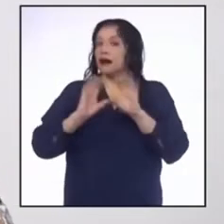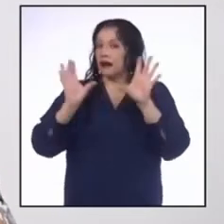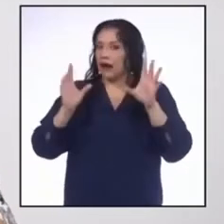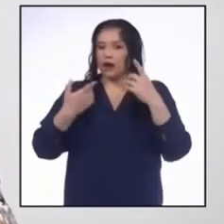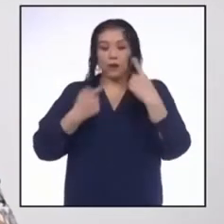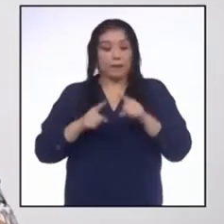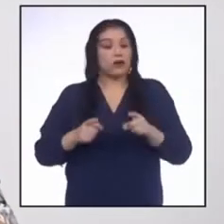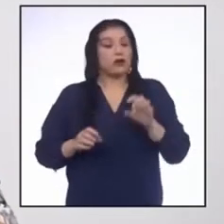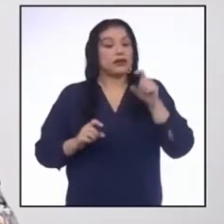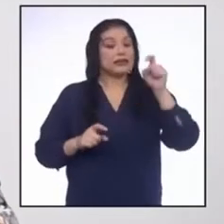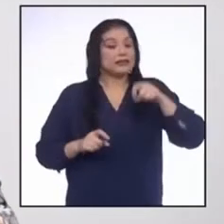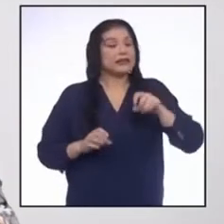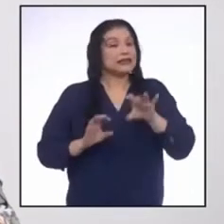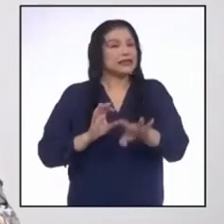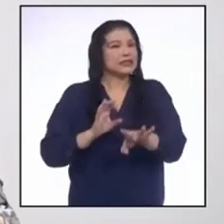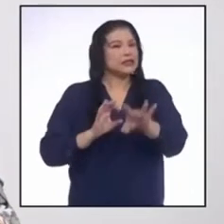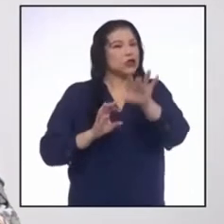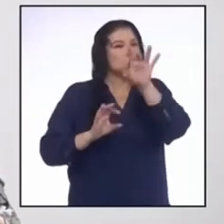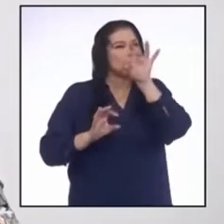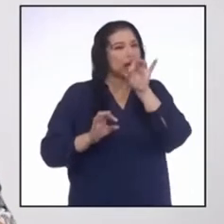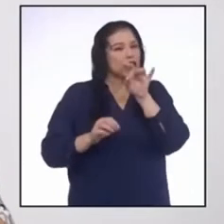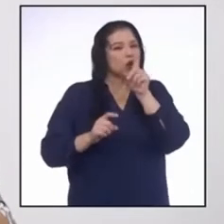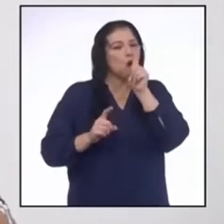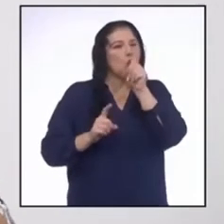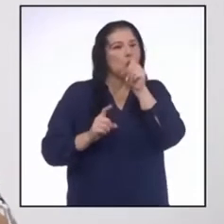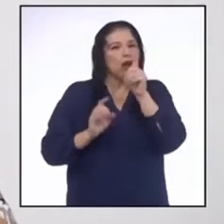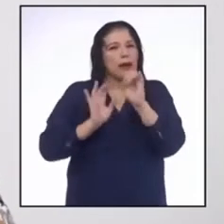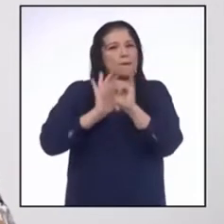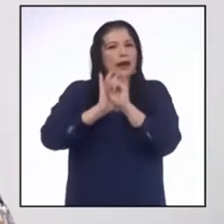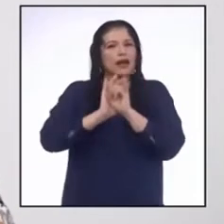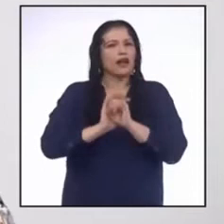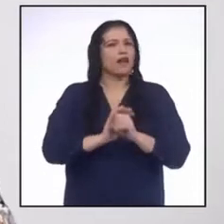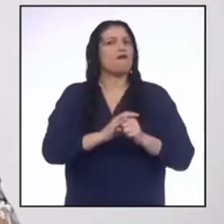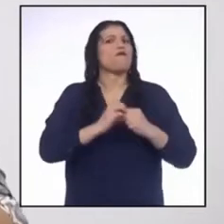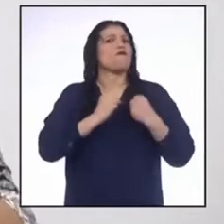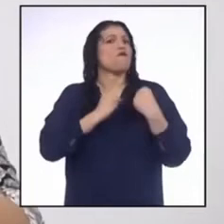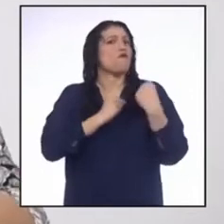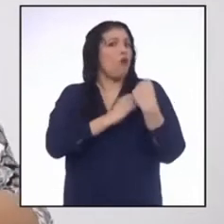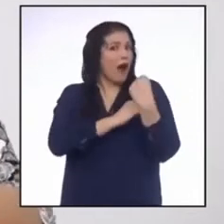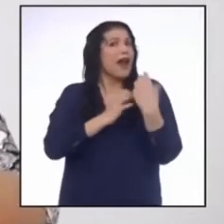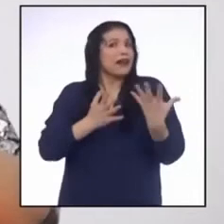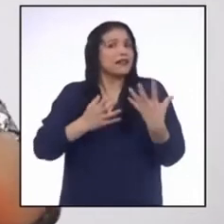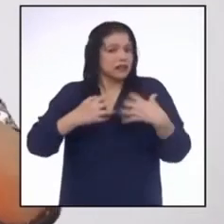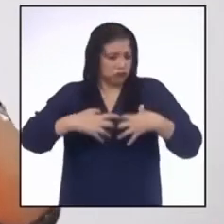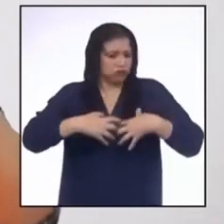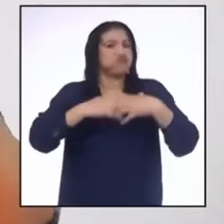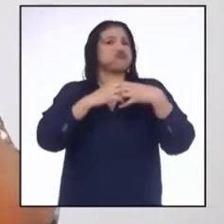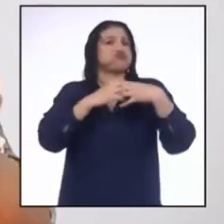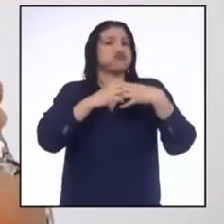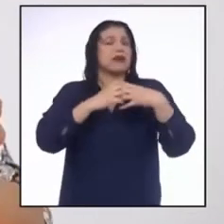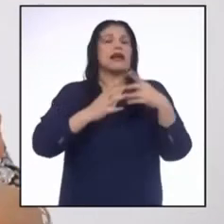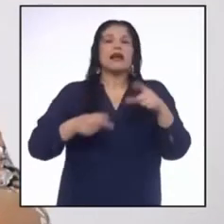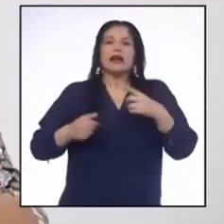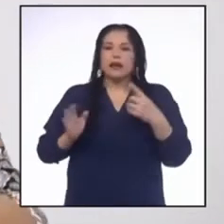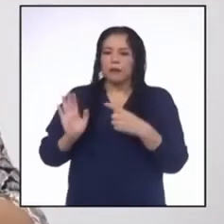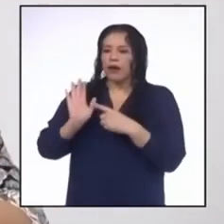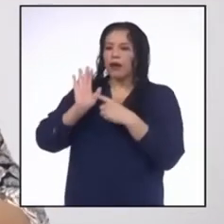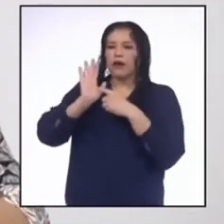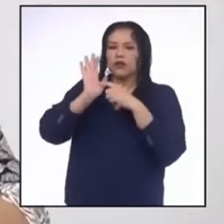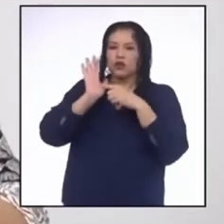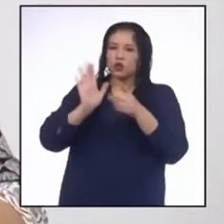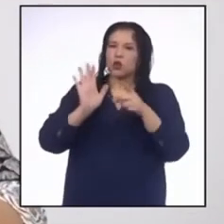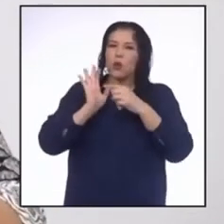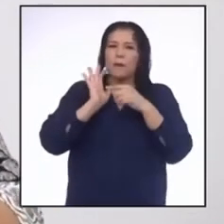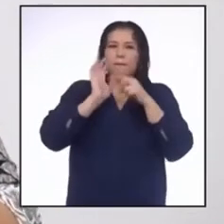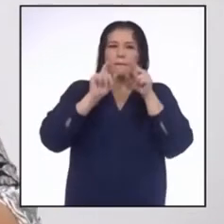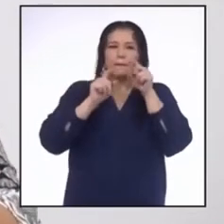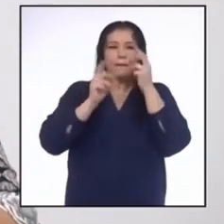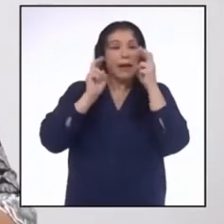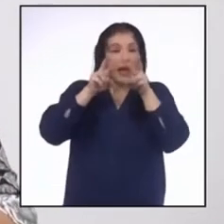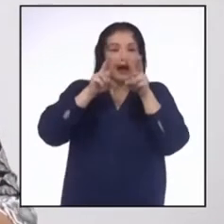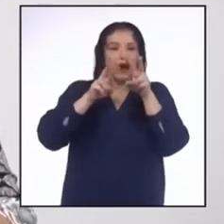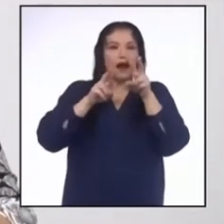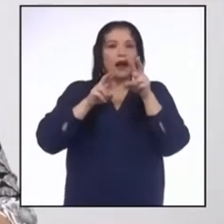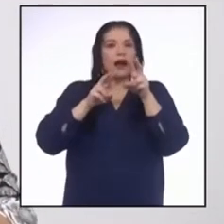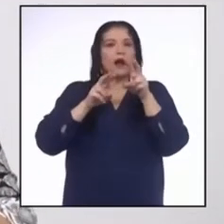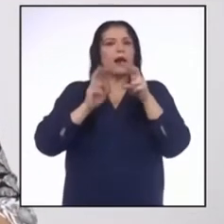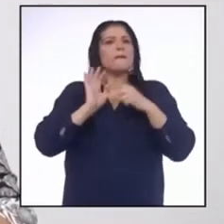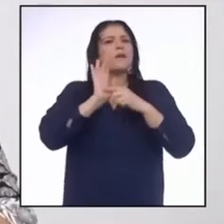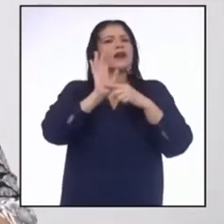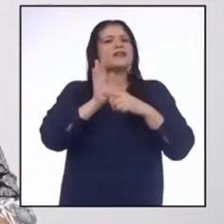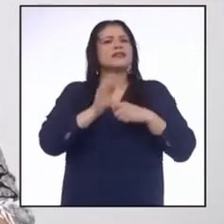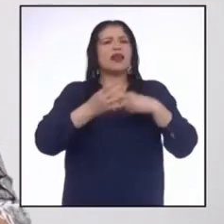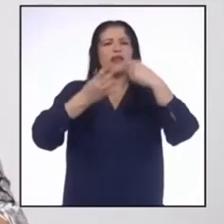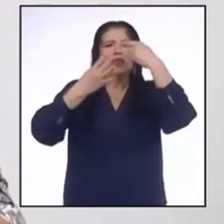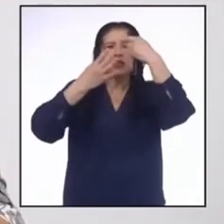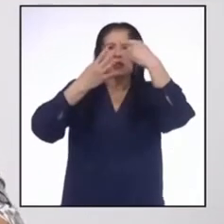escoger una imagen muy potente como la que viste, que exprese todo lo que quieres transmitir sin